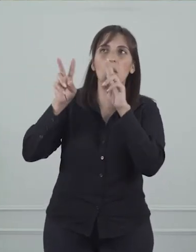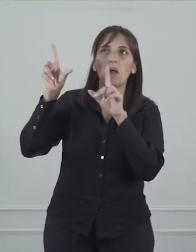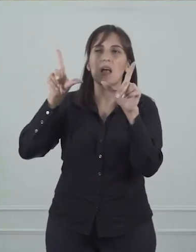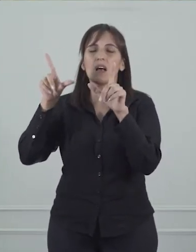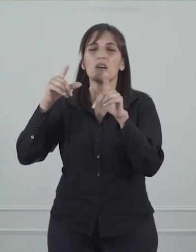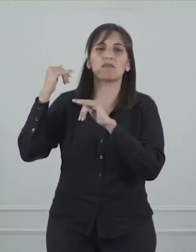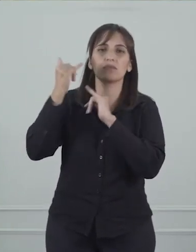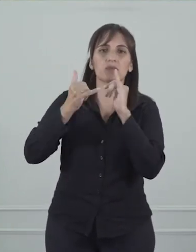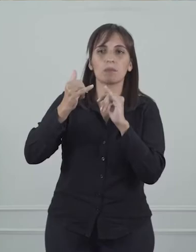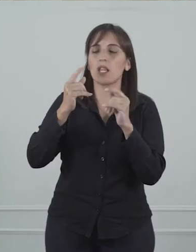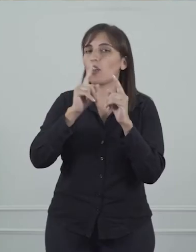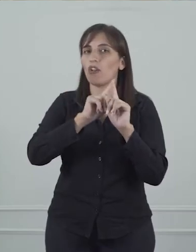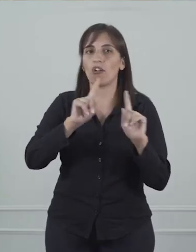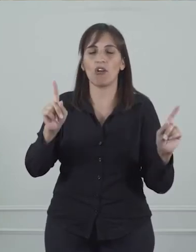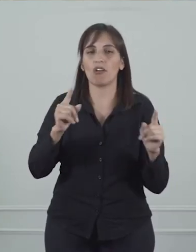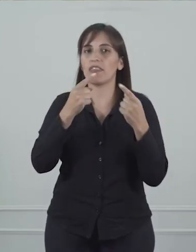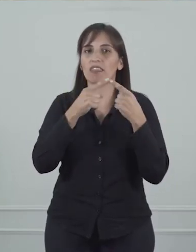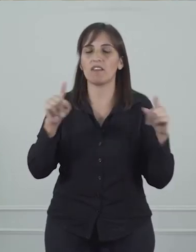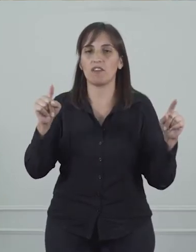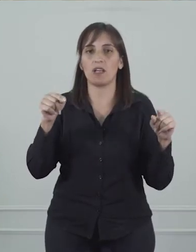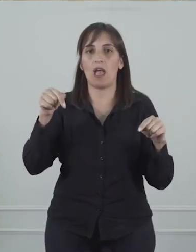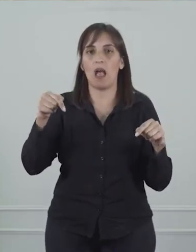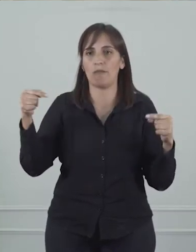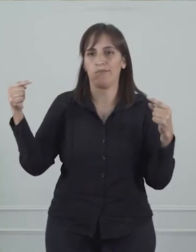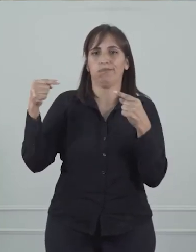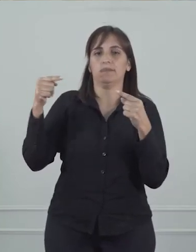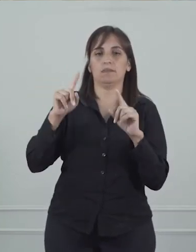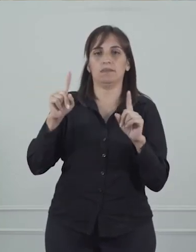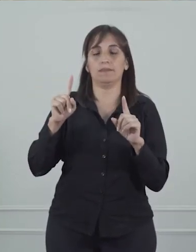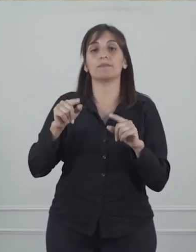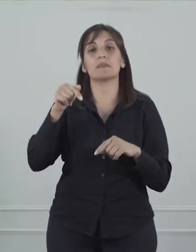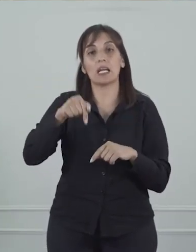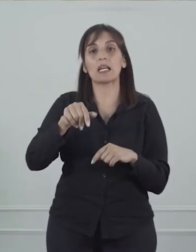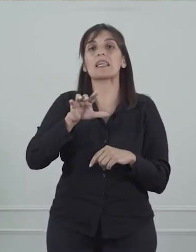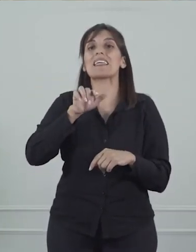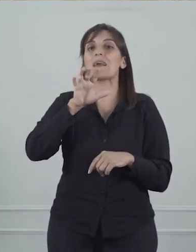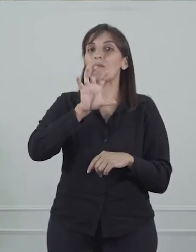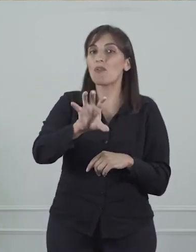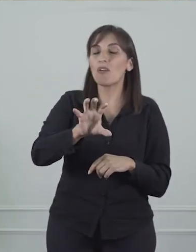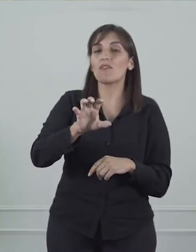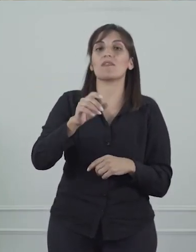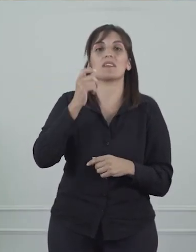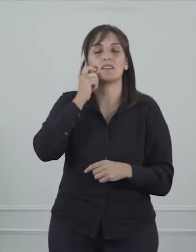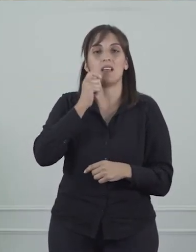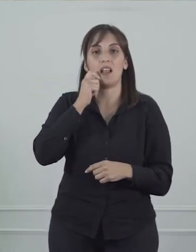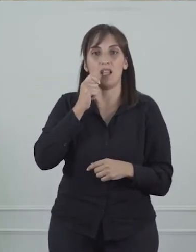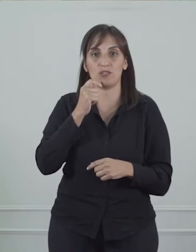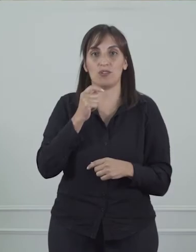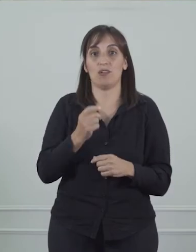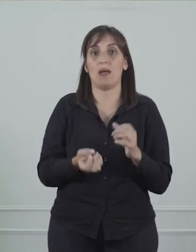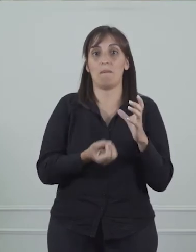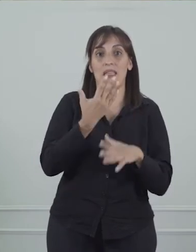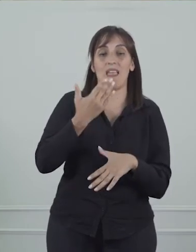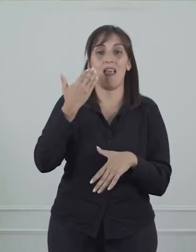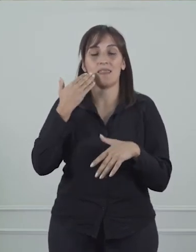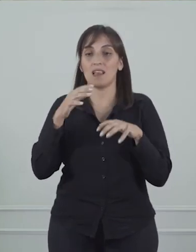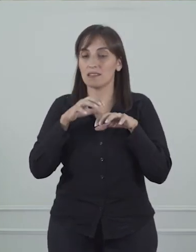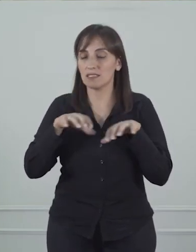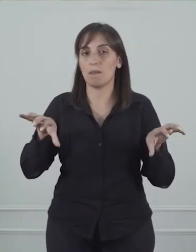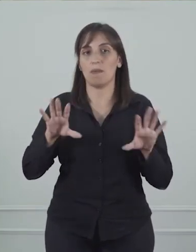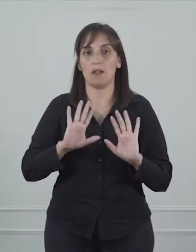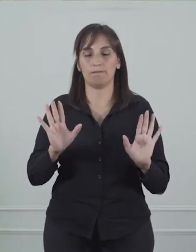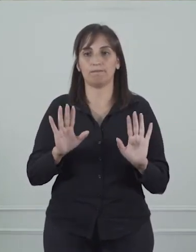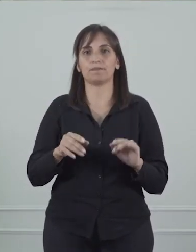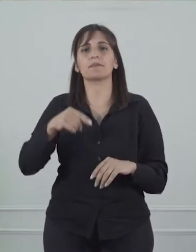con dos turnos bien separados de horario. Y por último, por último, quien tenga la tarjeta, le pedimos que no